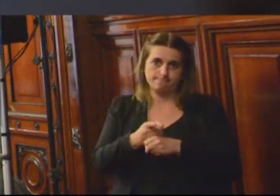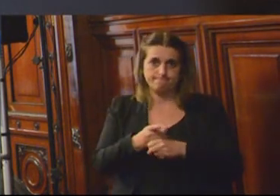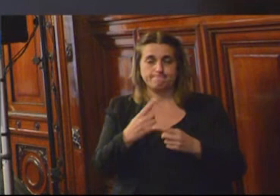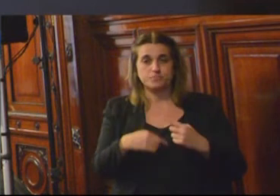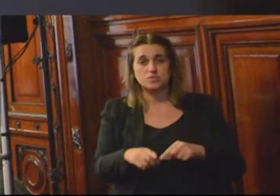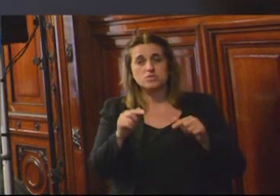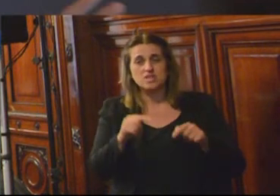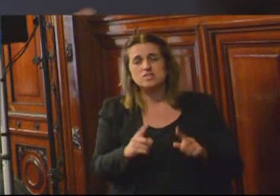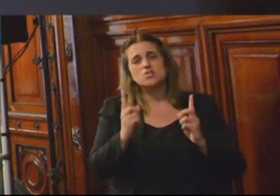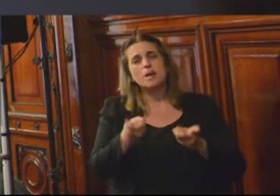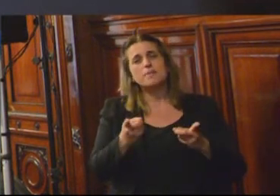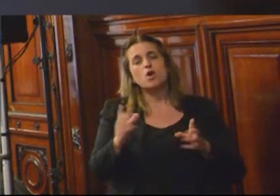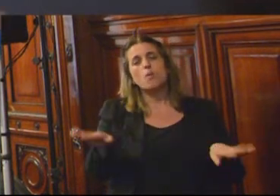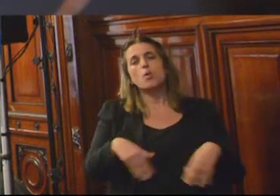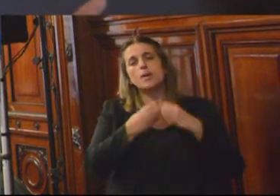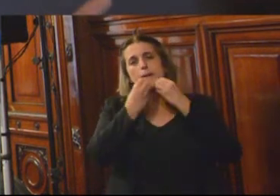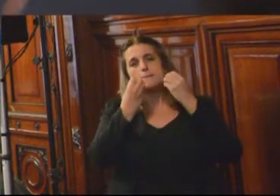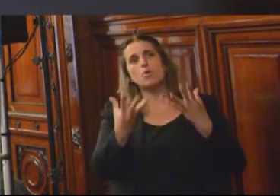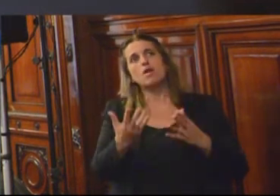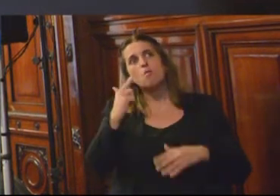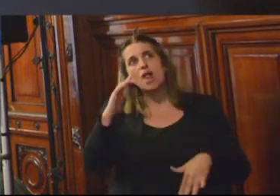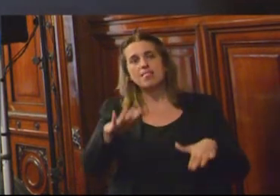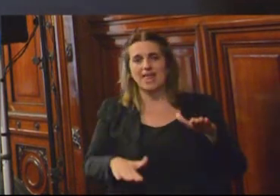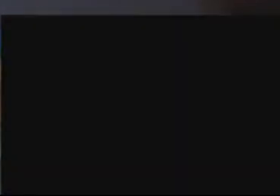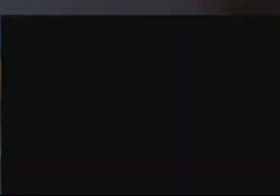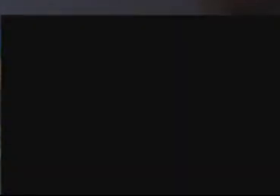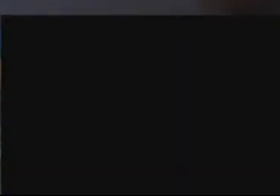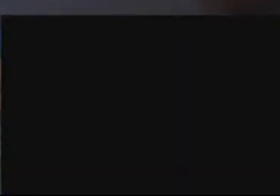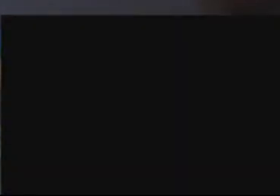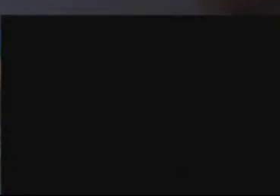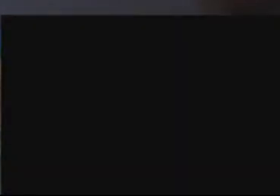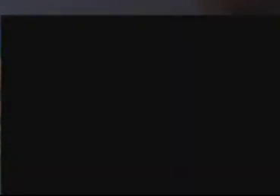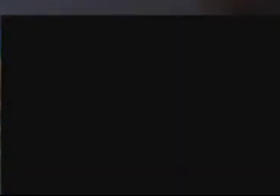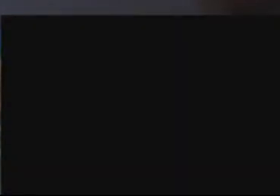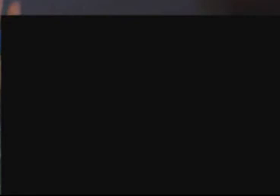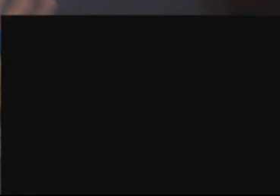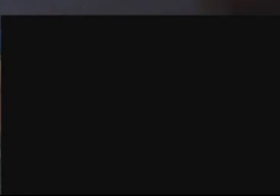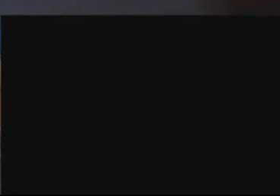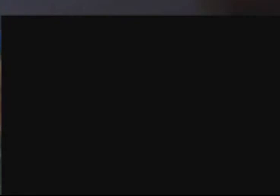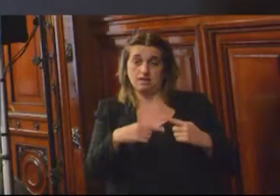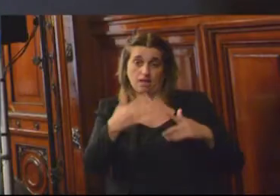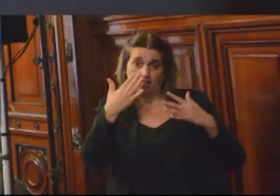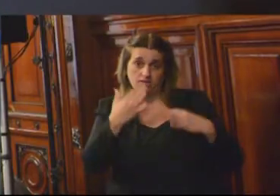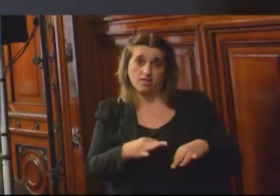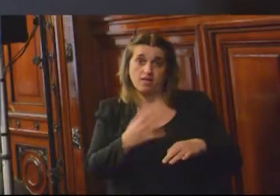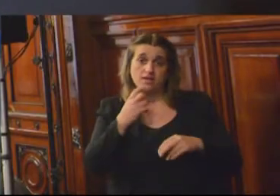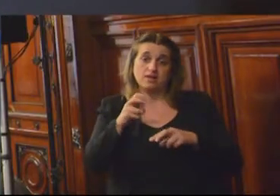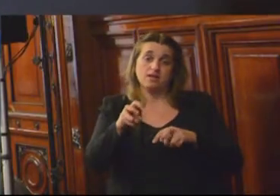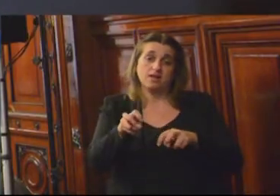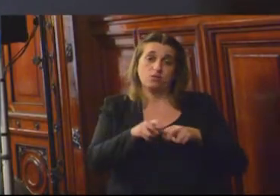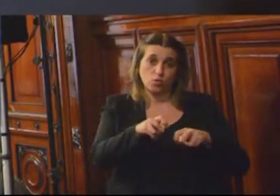eso sería como también una buena, una alternativa para descriminalizar el eslabón débil ligado al cultivo. Pero